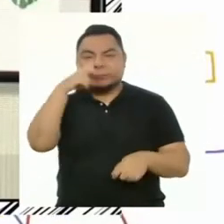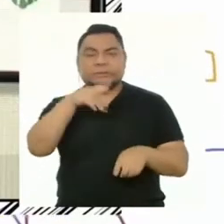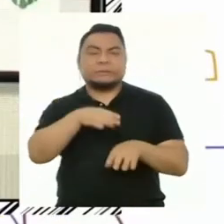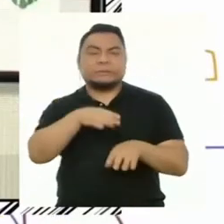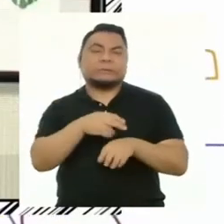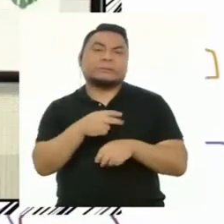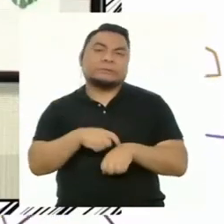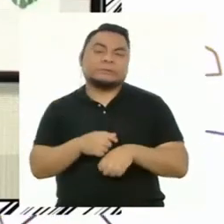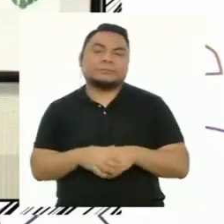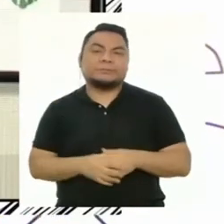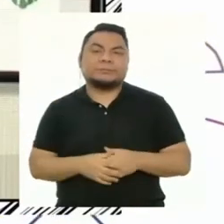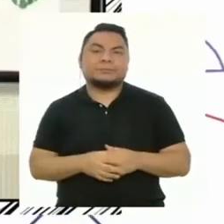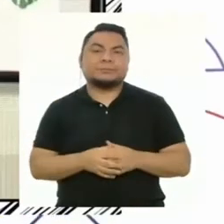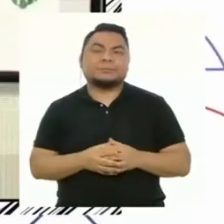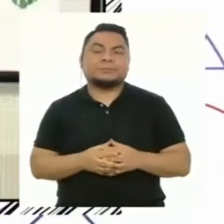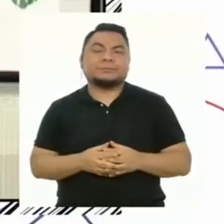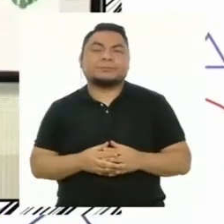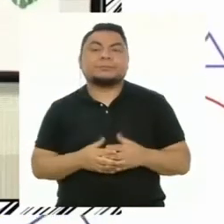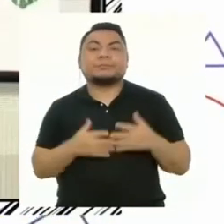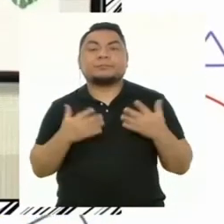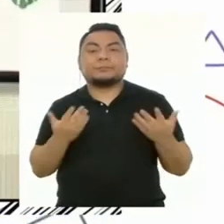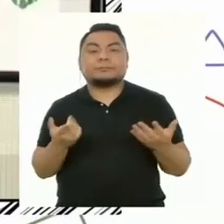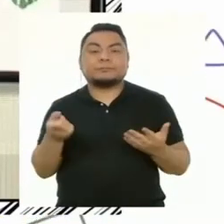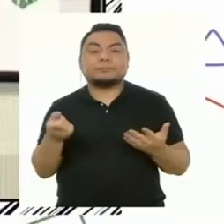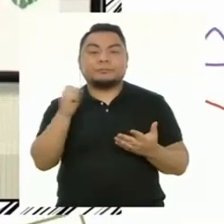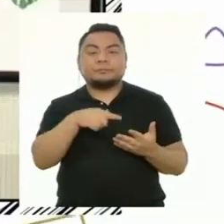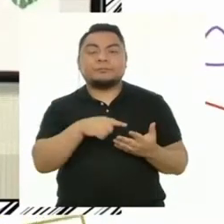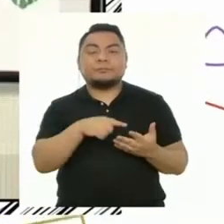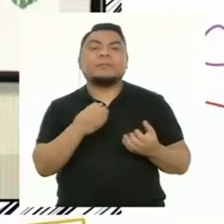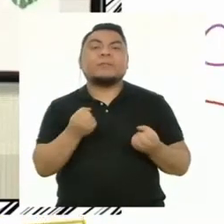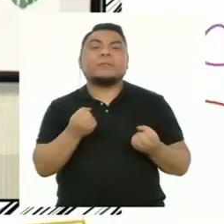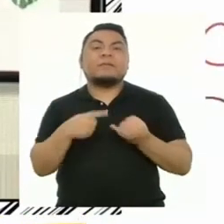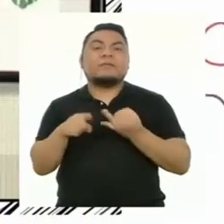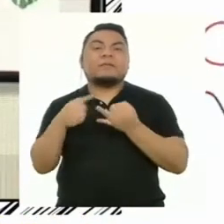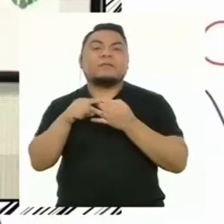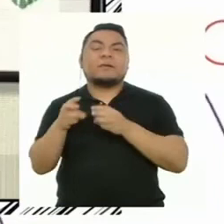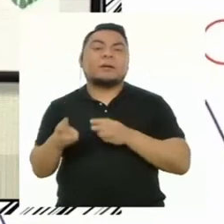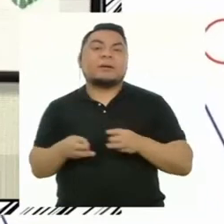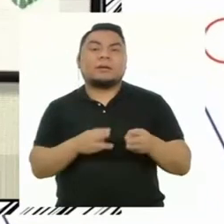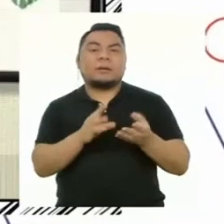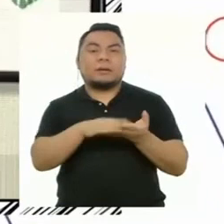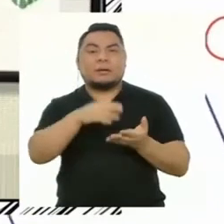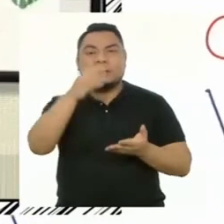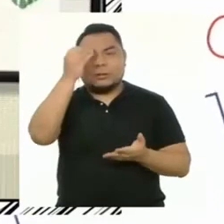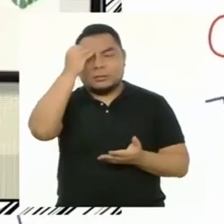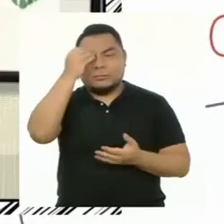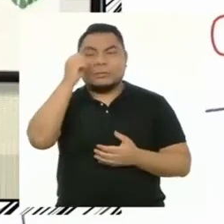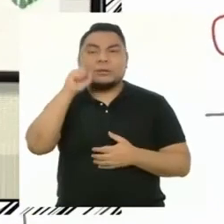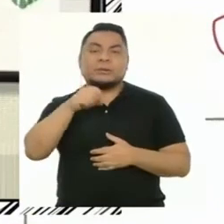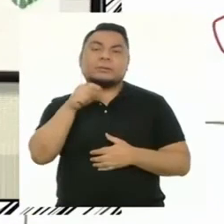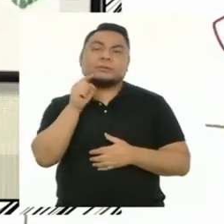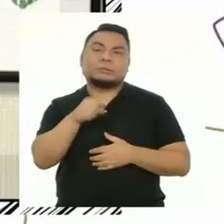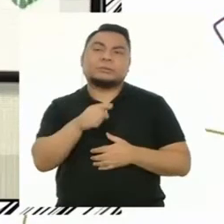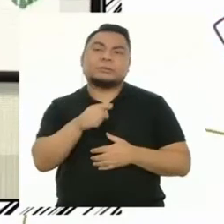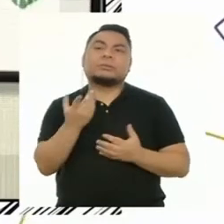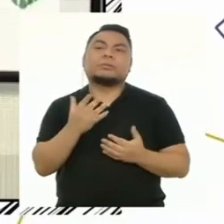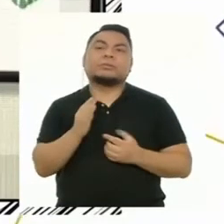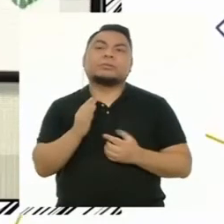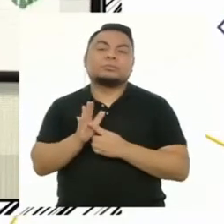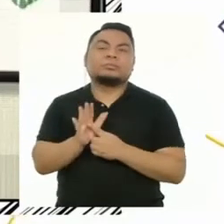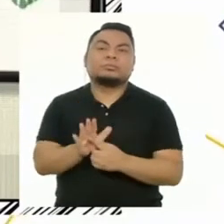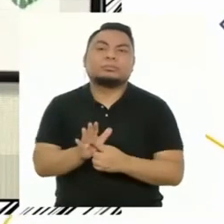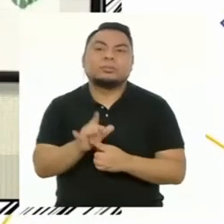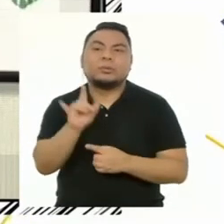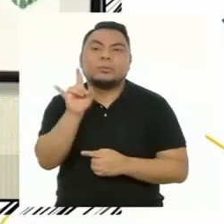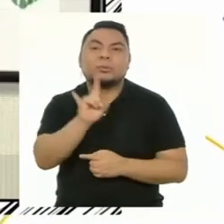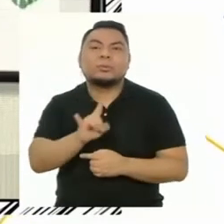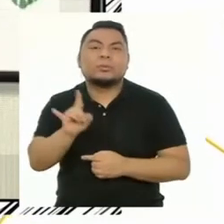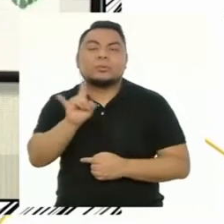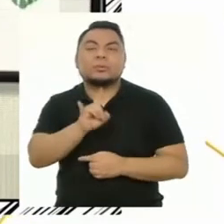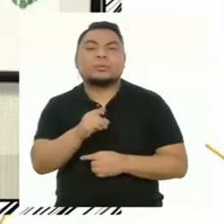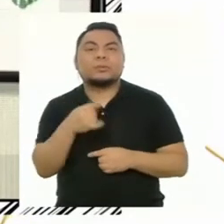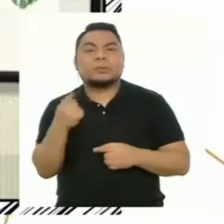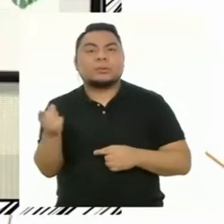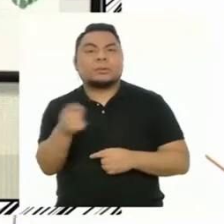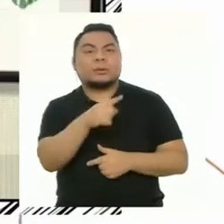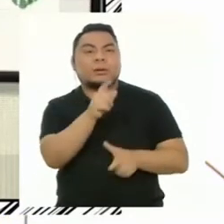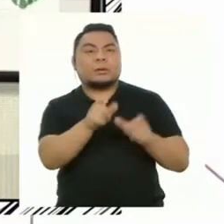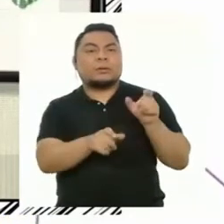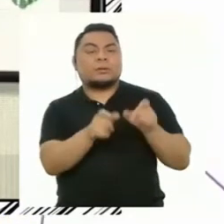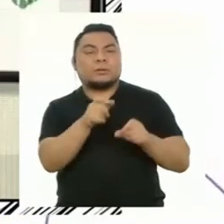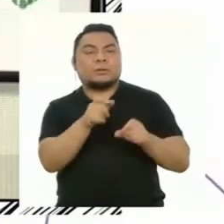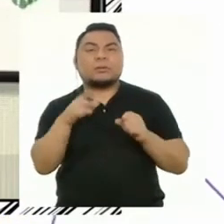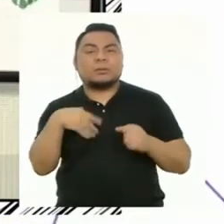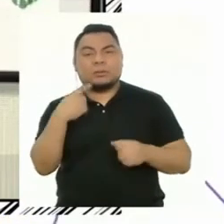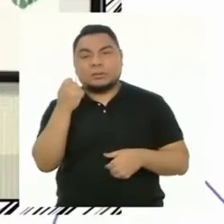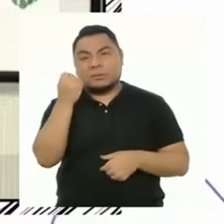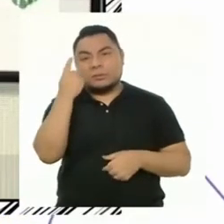estar teniendo. En cuanto a los estilos de aprendizaje, son sistemas de representación que utilizamos las